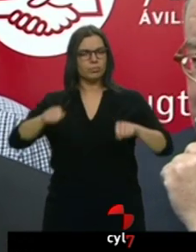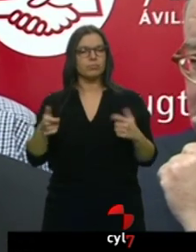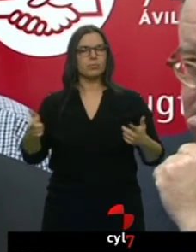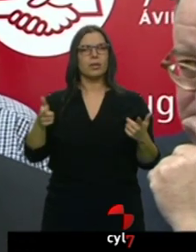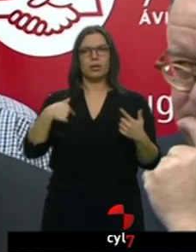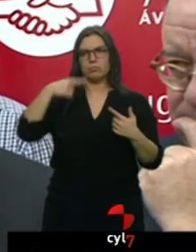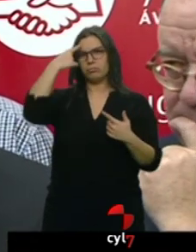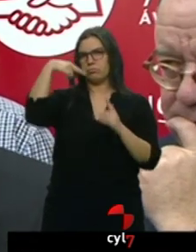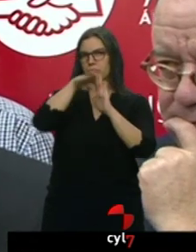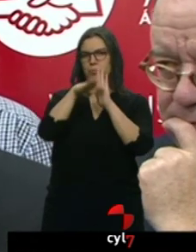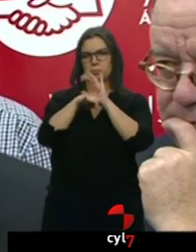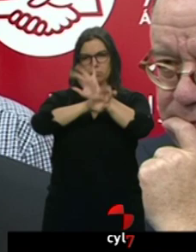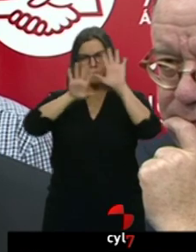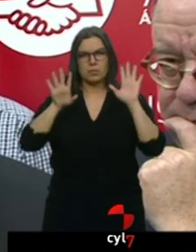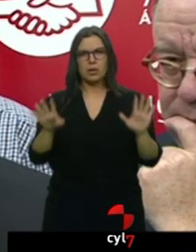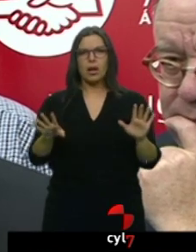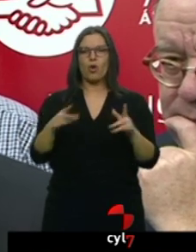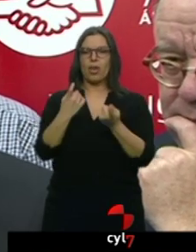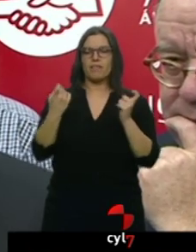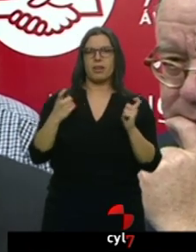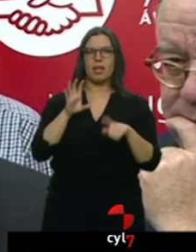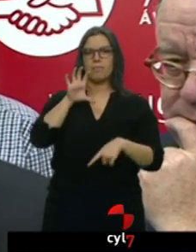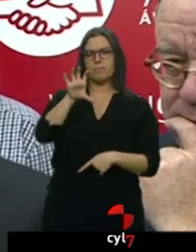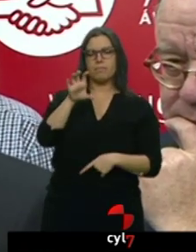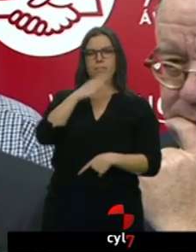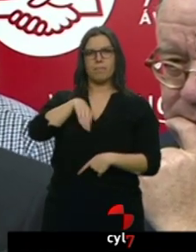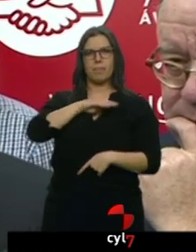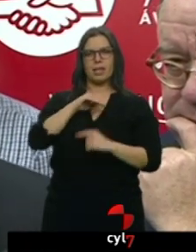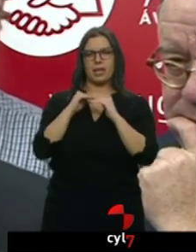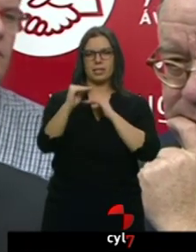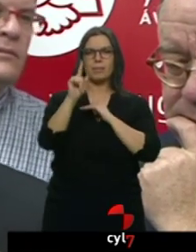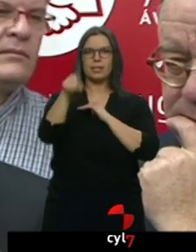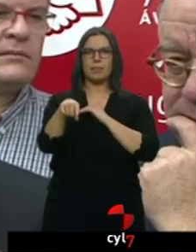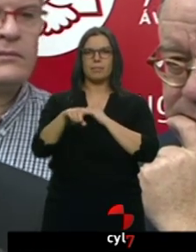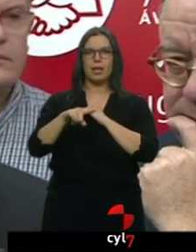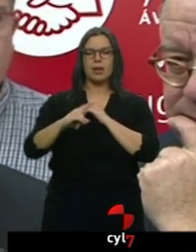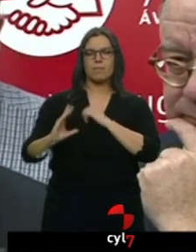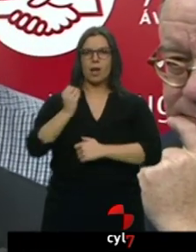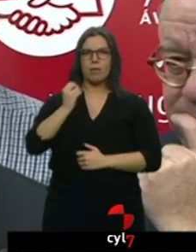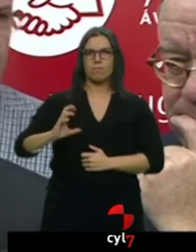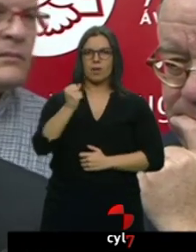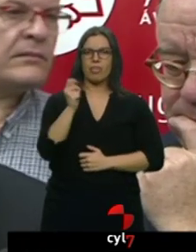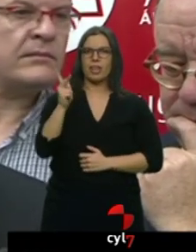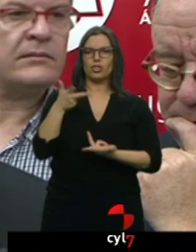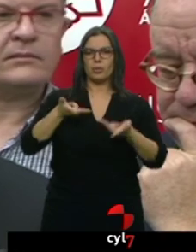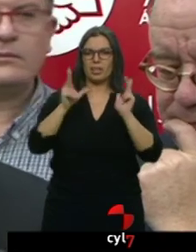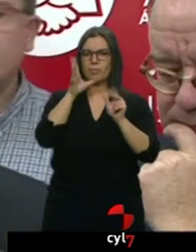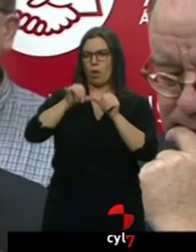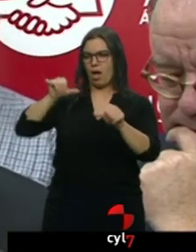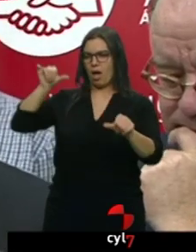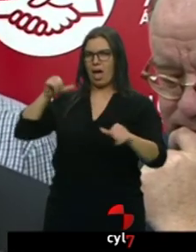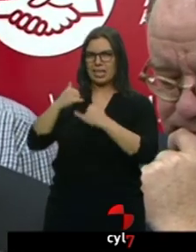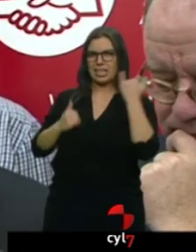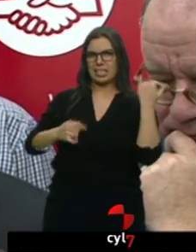que hay que darle estabilidad al país y que hay que recuperar los derechos y libertades perdidos durante estos años de durísima crisis en los que